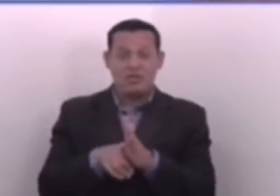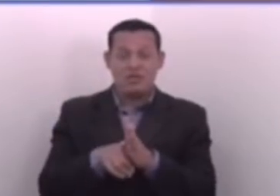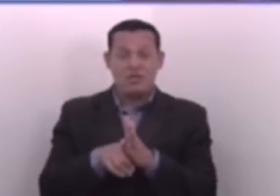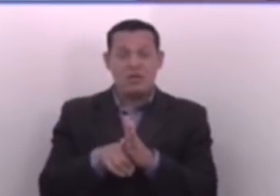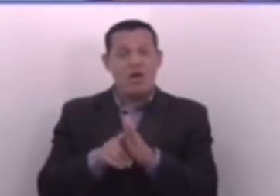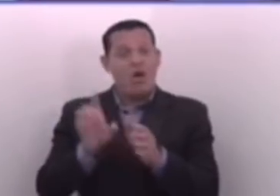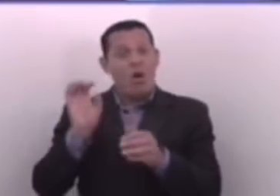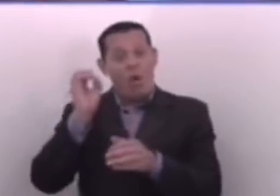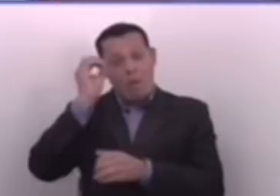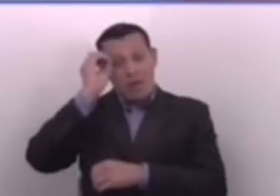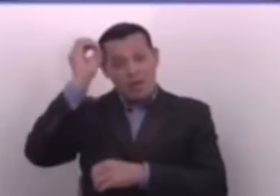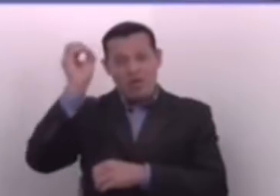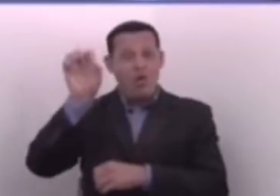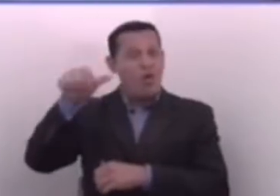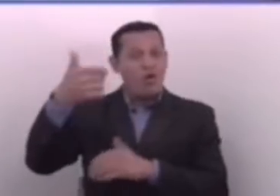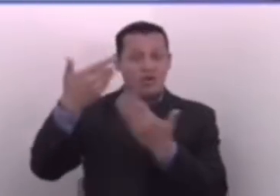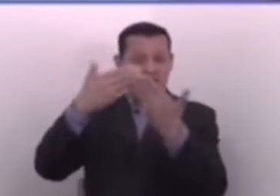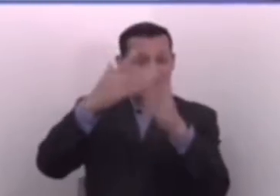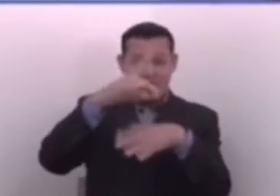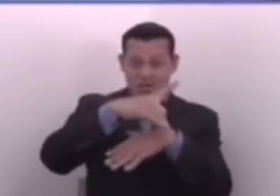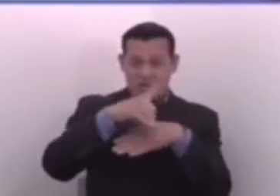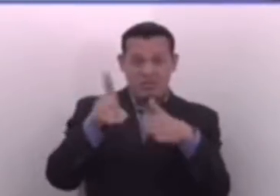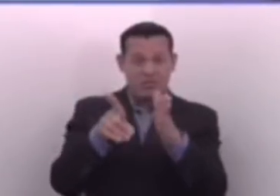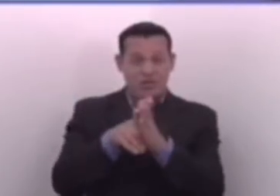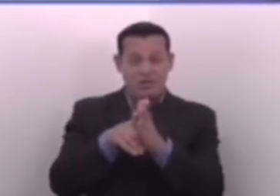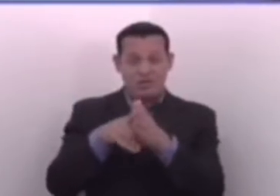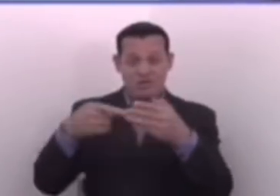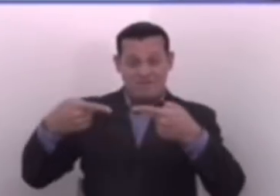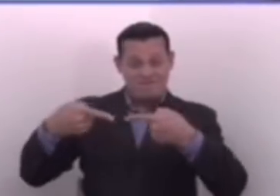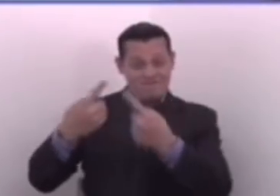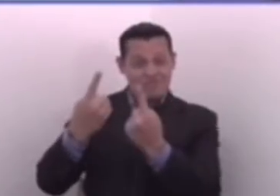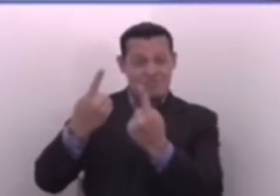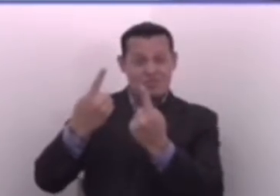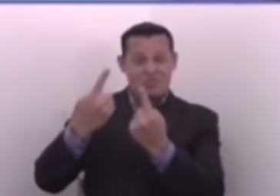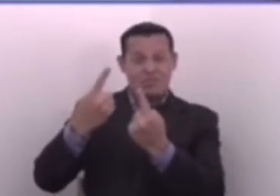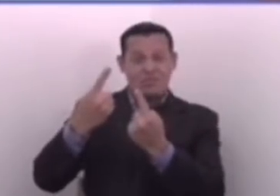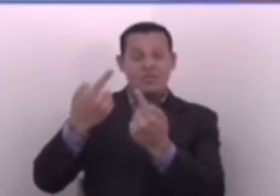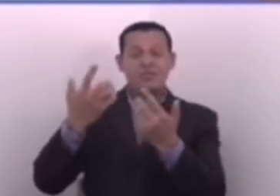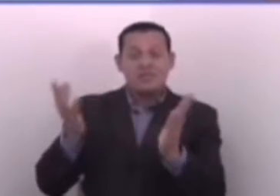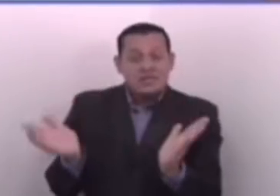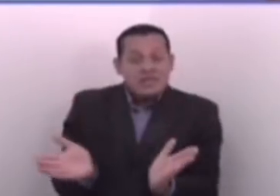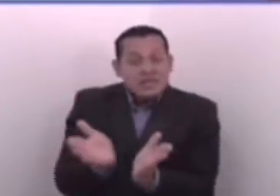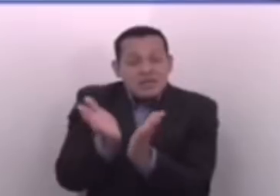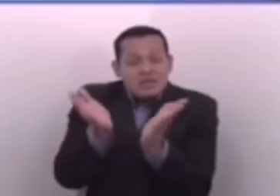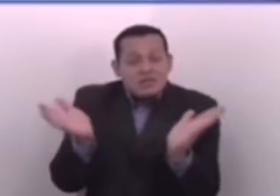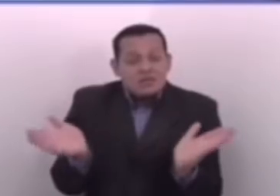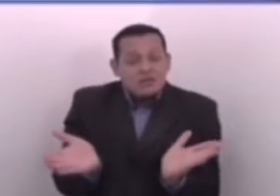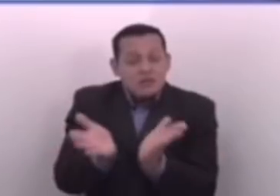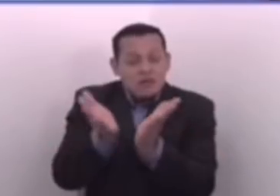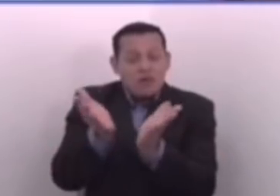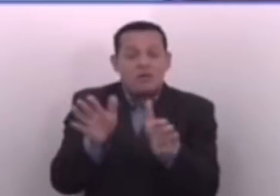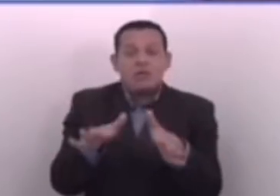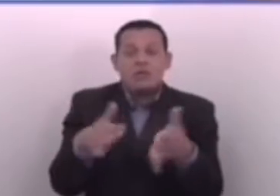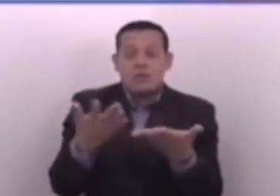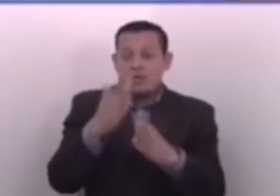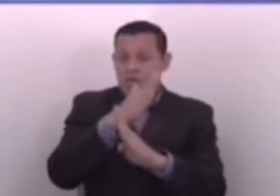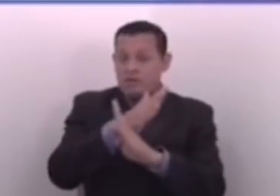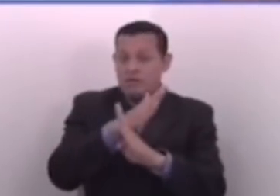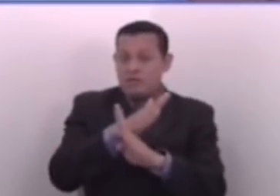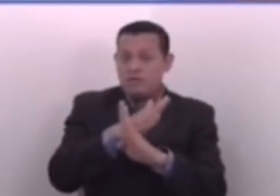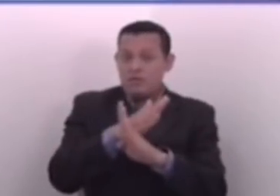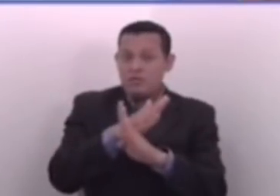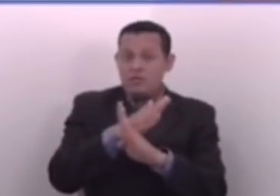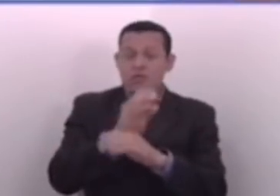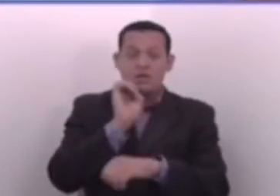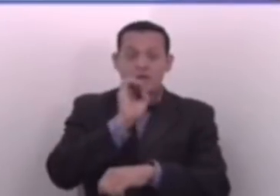lo que opinen otros diputados o diputadas de oposición. Se trata de defender también